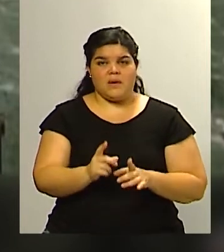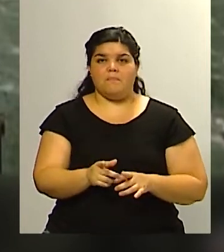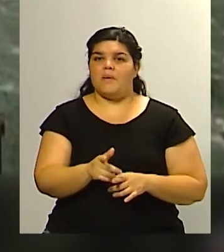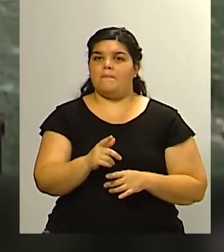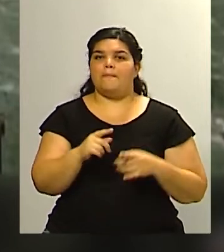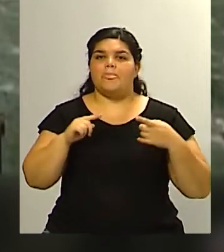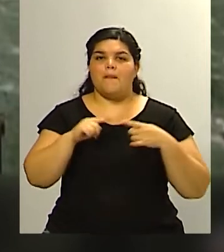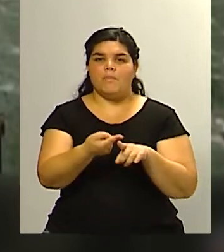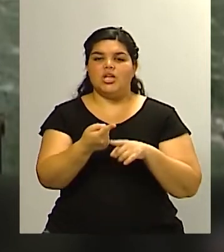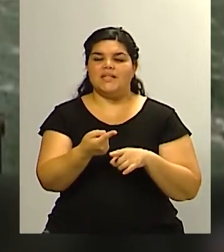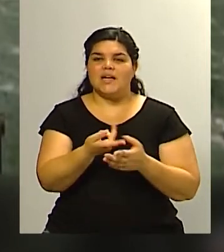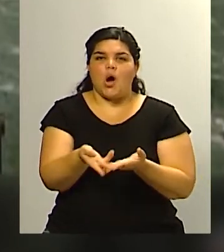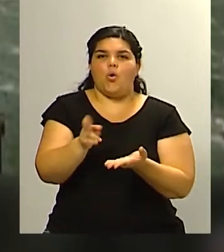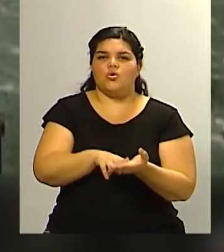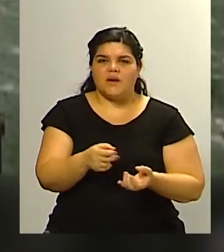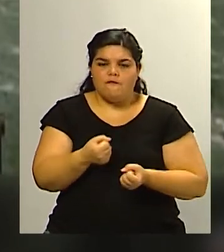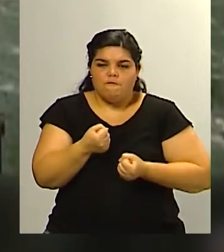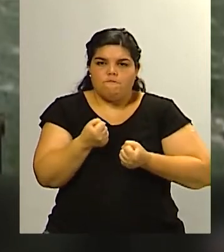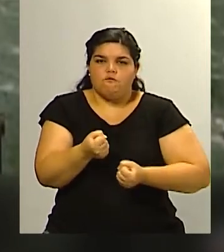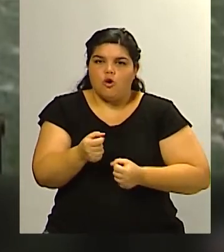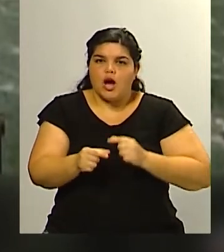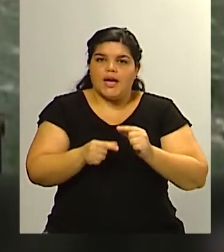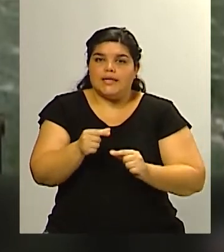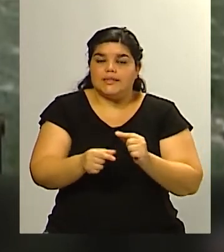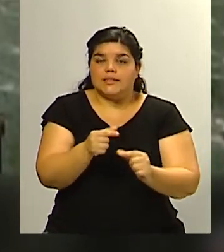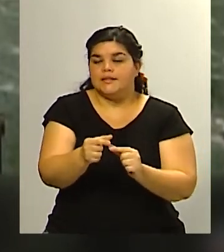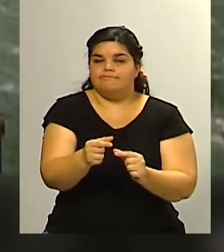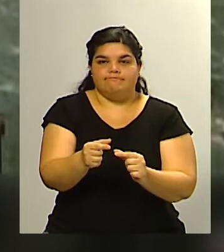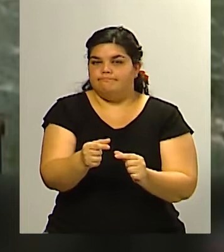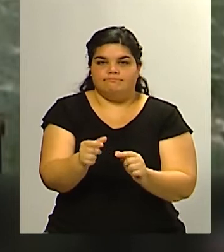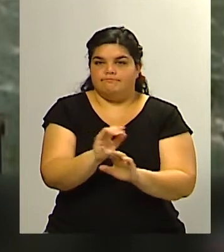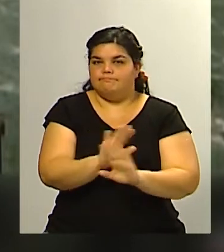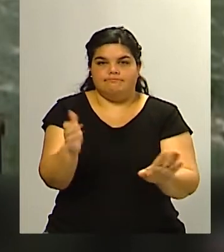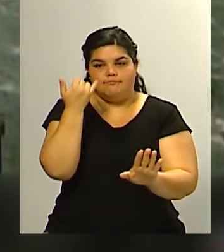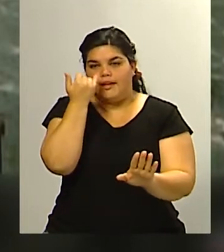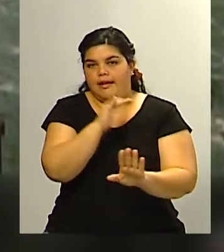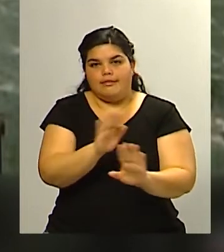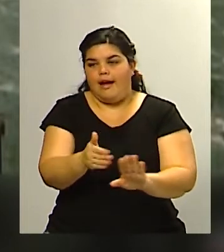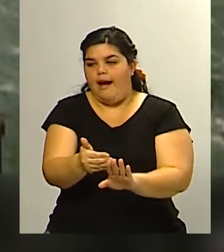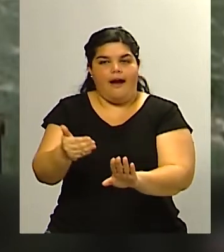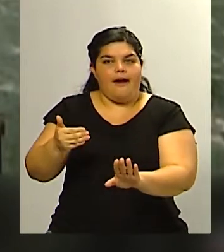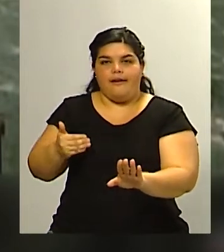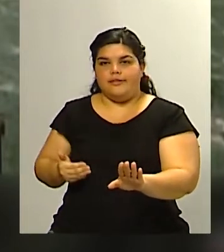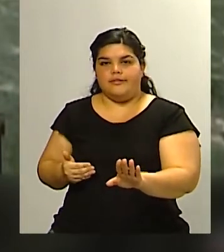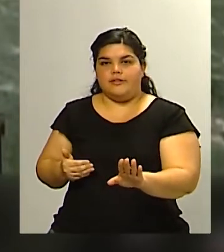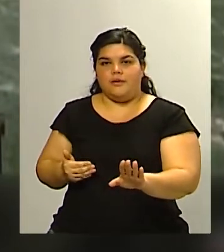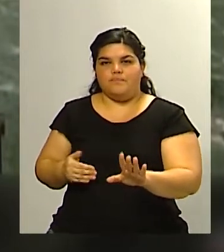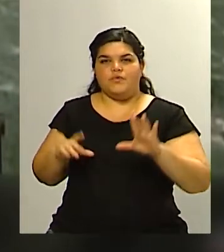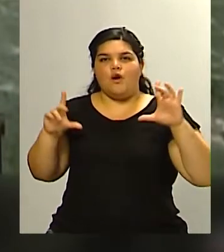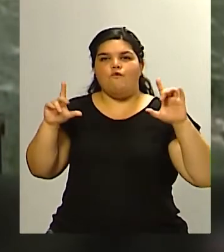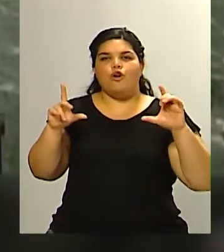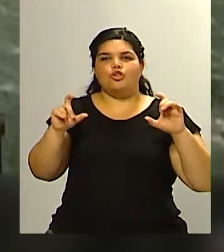los tiempos para lograrlo ya han pasado de largo esa ocasión fue el tema de la foto de Olivos